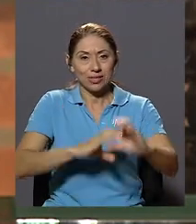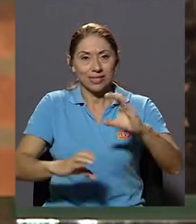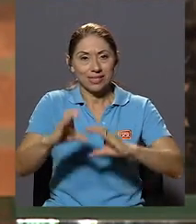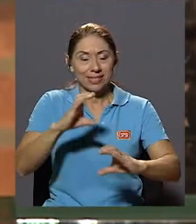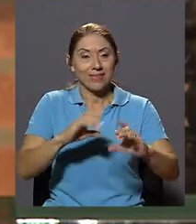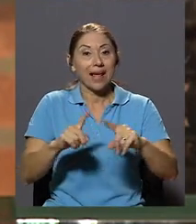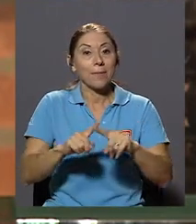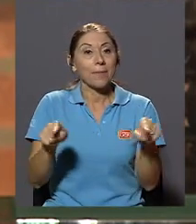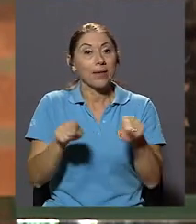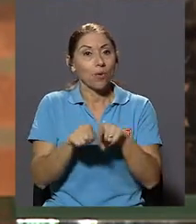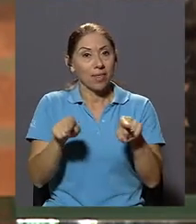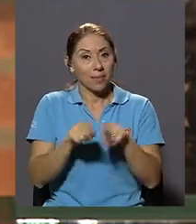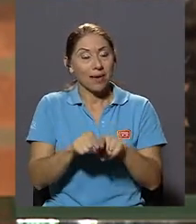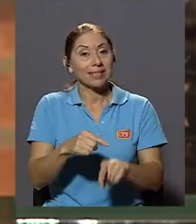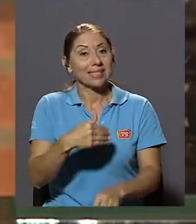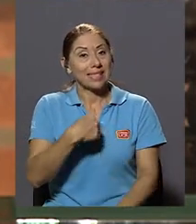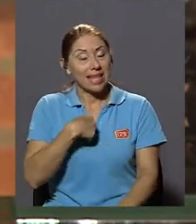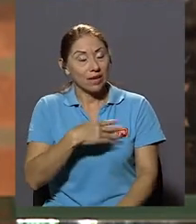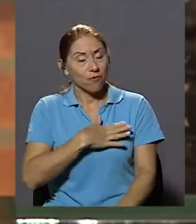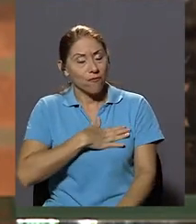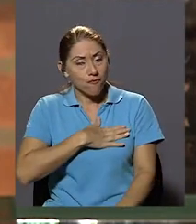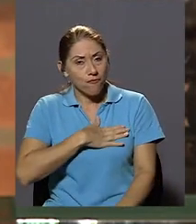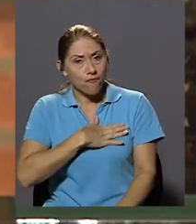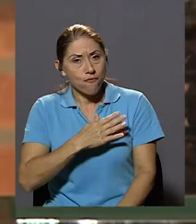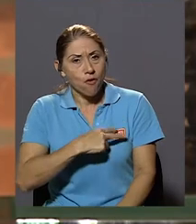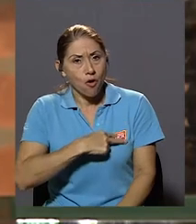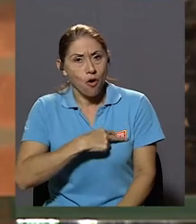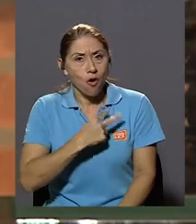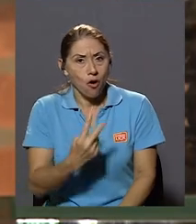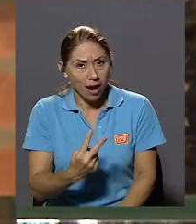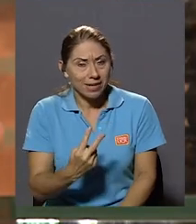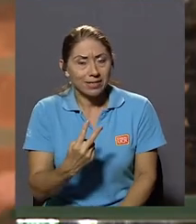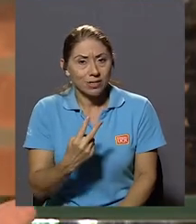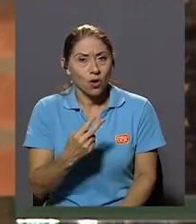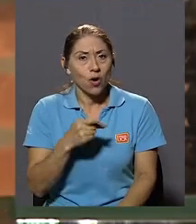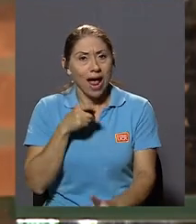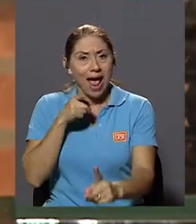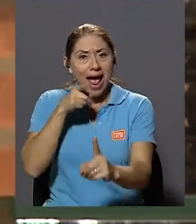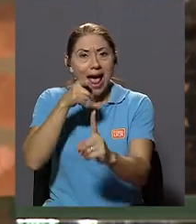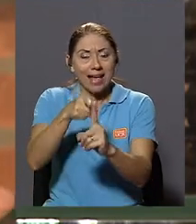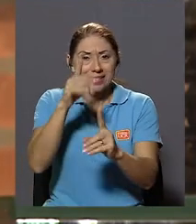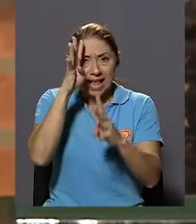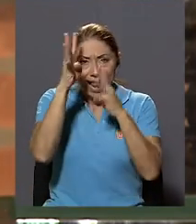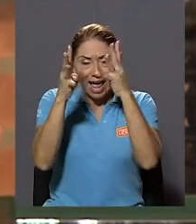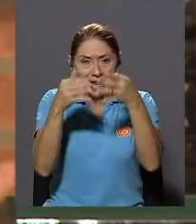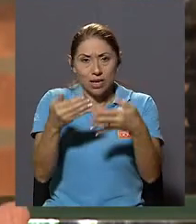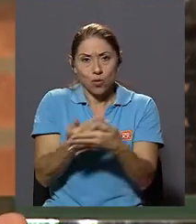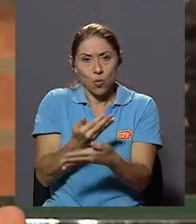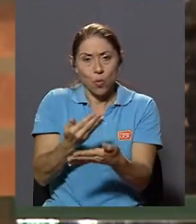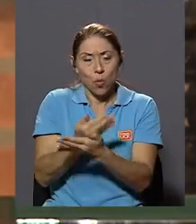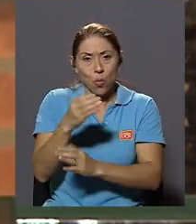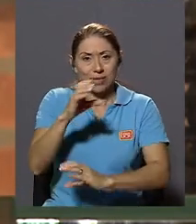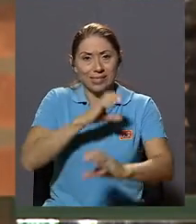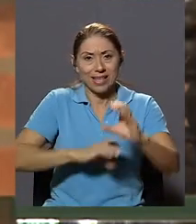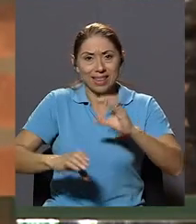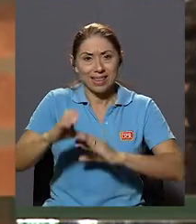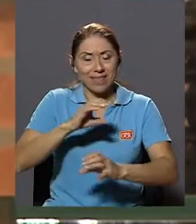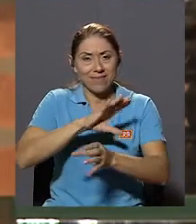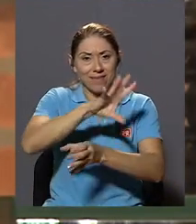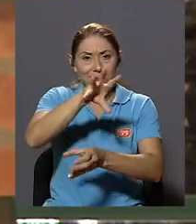Tiene Una vocación Muy Pronunciada Hacia La Innovación Científica